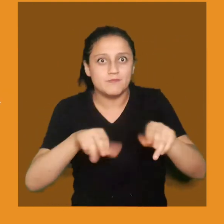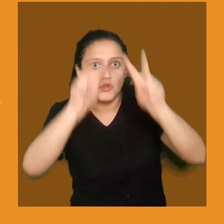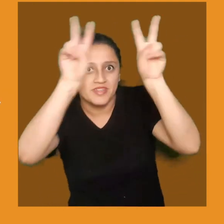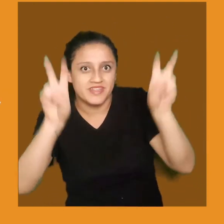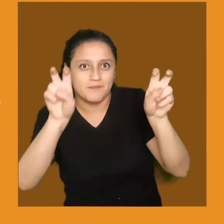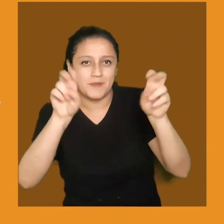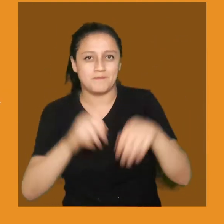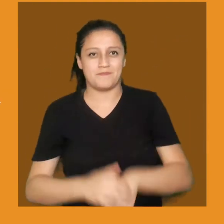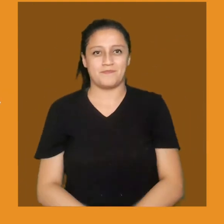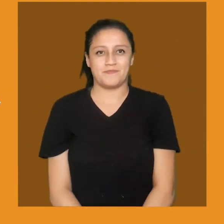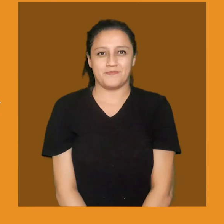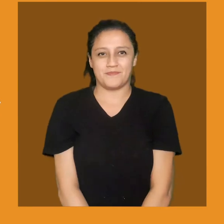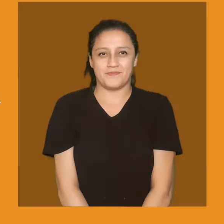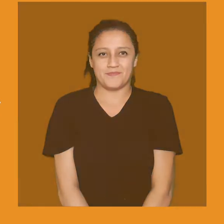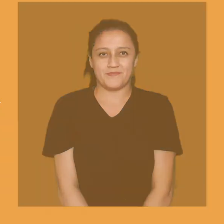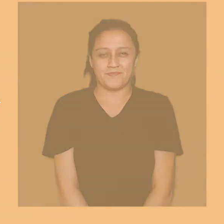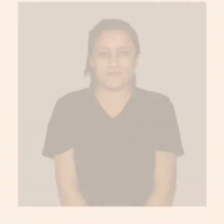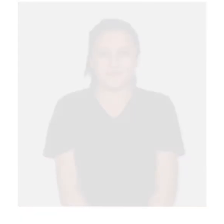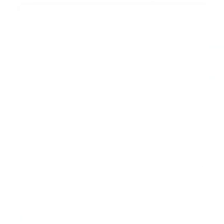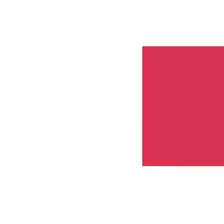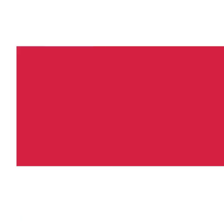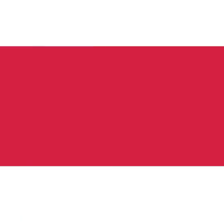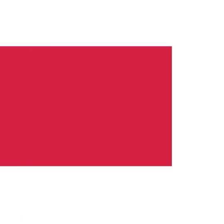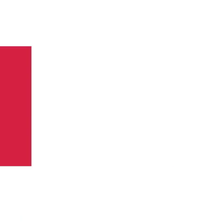cuenta de lo urgente que es abordarla.